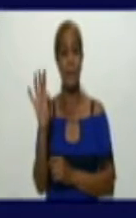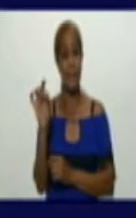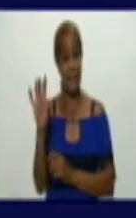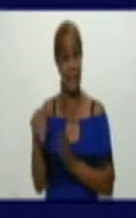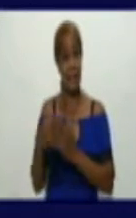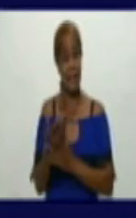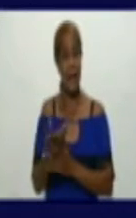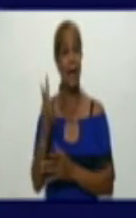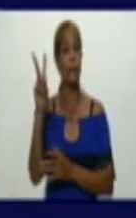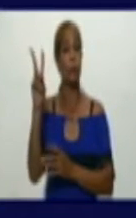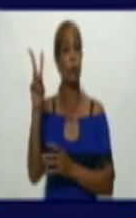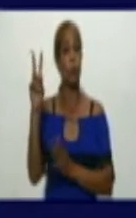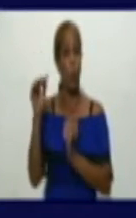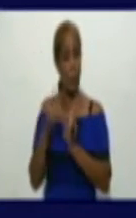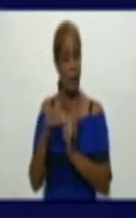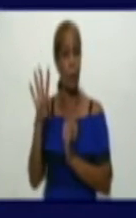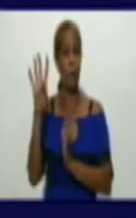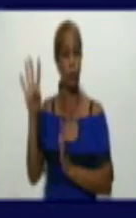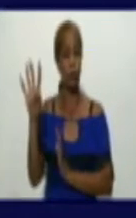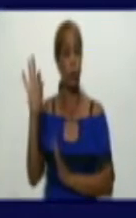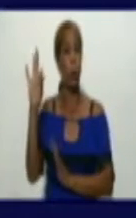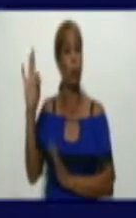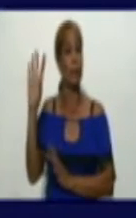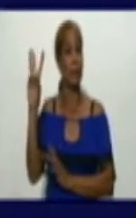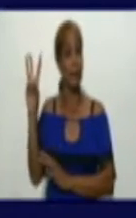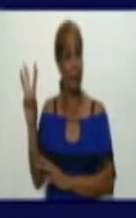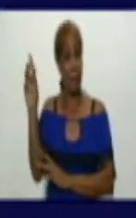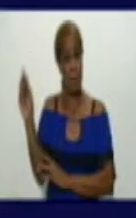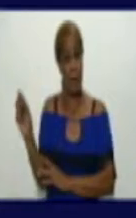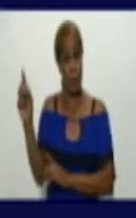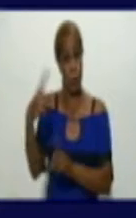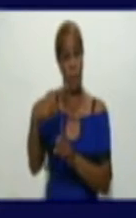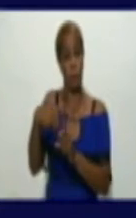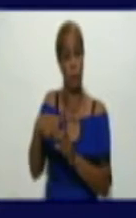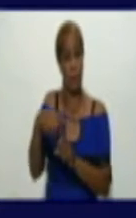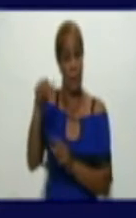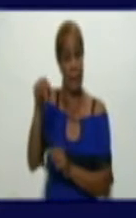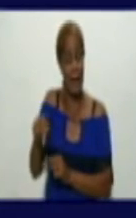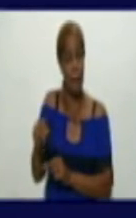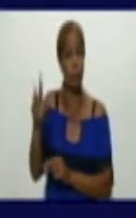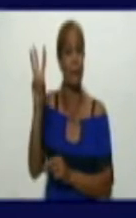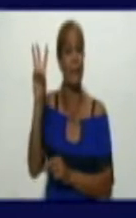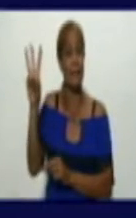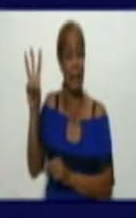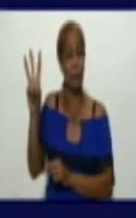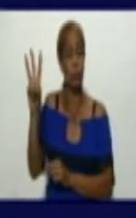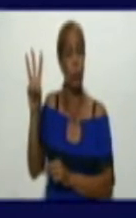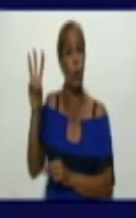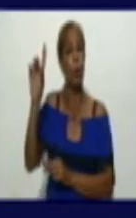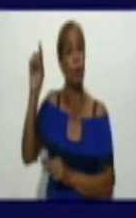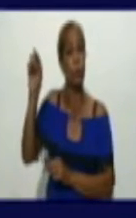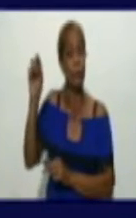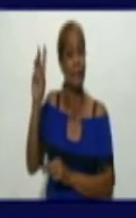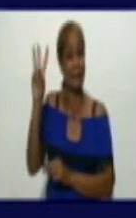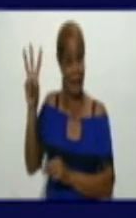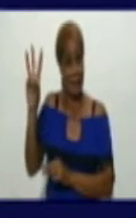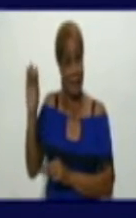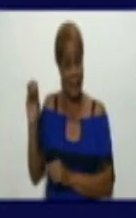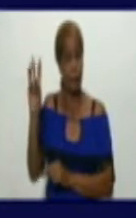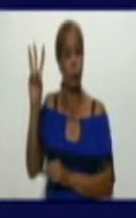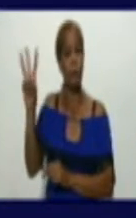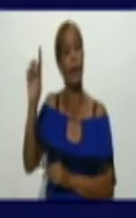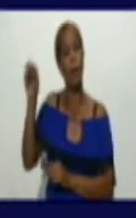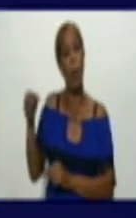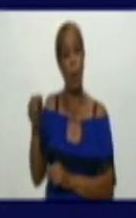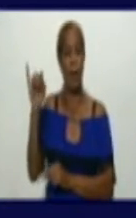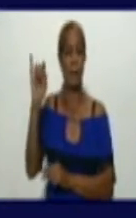acumula 2.483 casos y de ellos 303,6 tasas de incidencia. Y hoy tenemos los